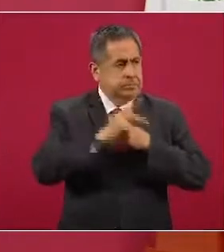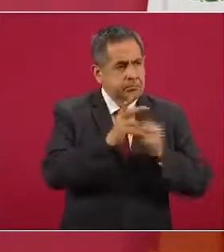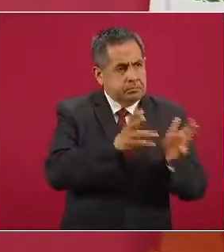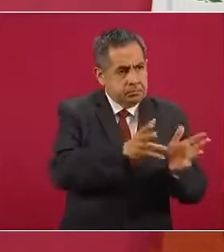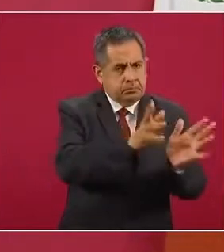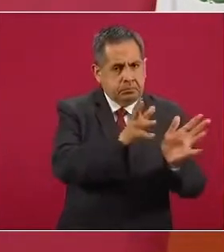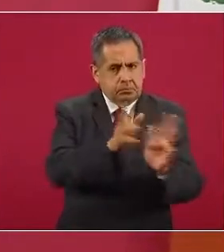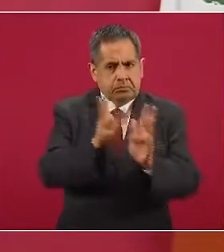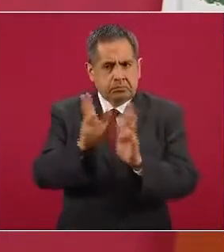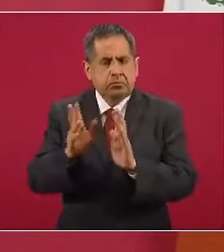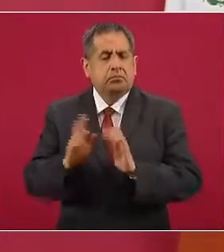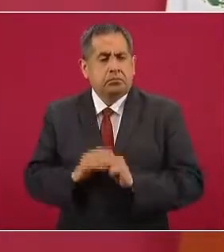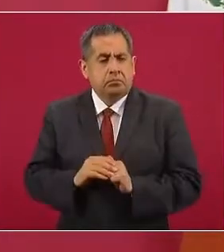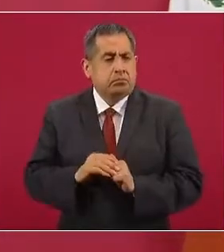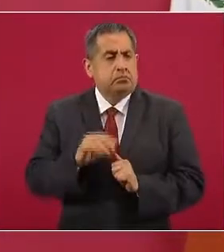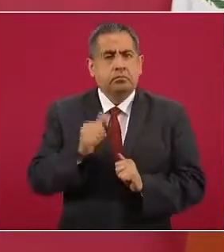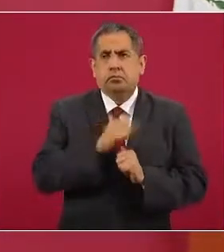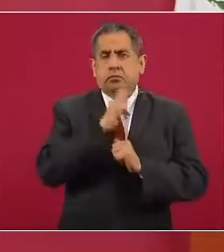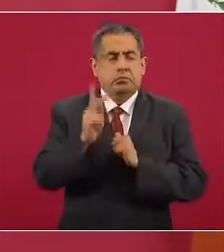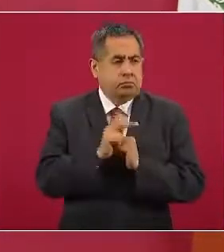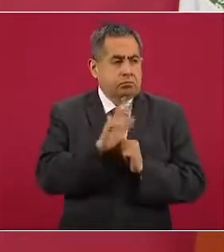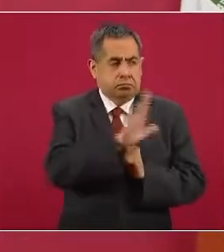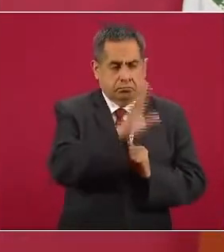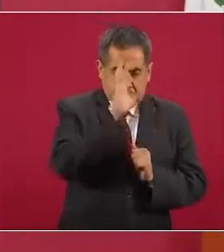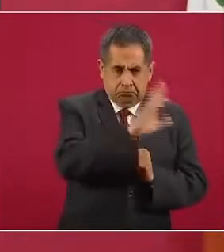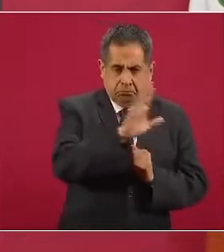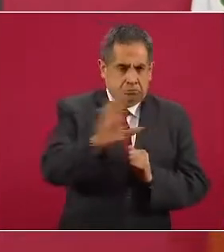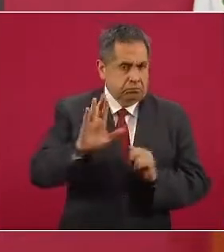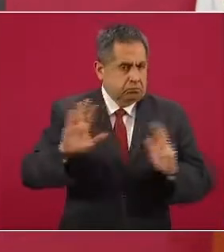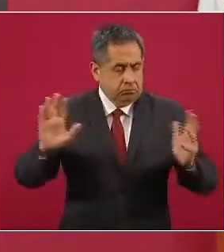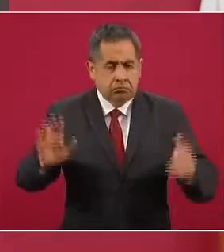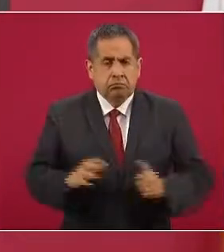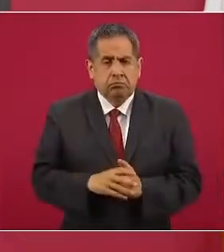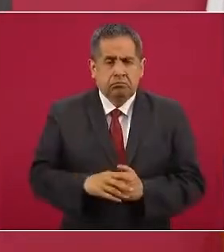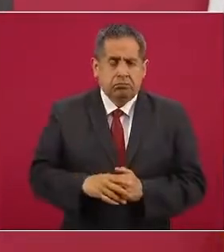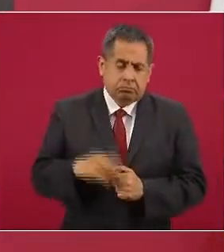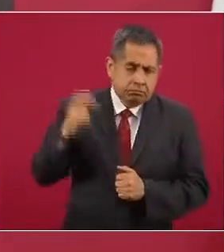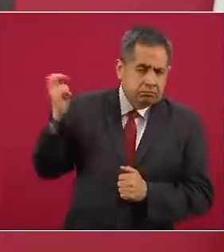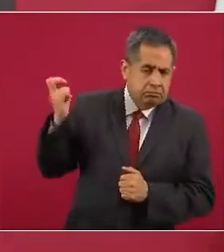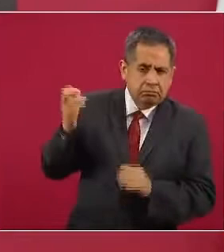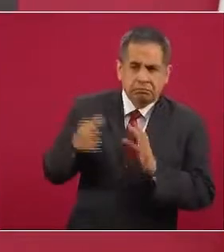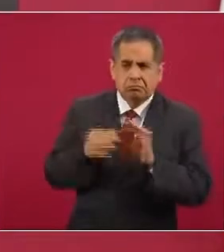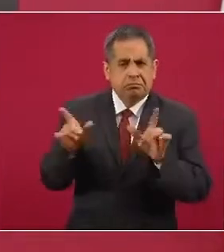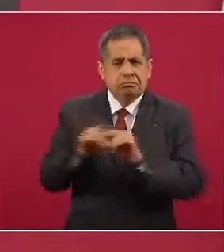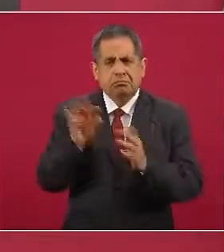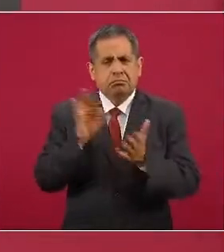los gobiernos de otros países. Entonces, pues eso es todo.